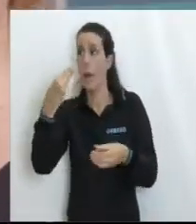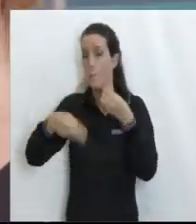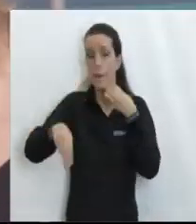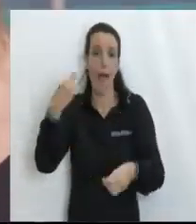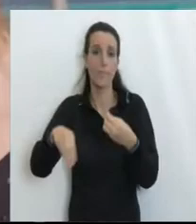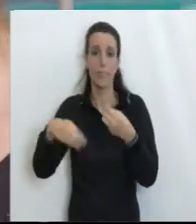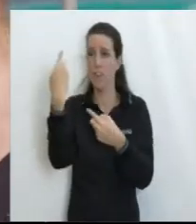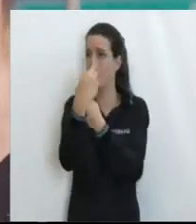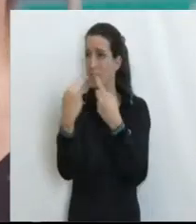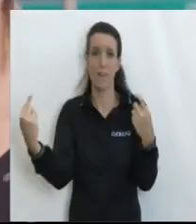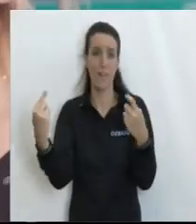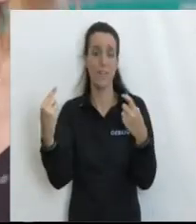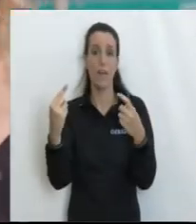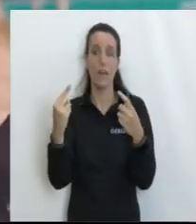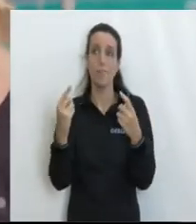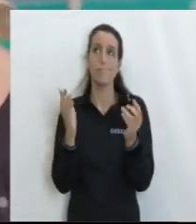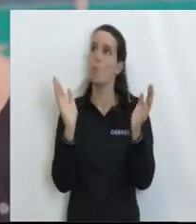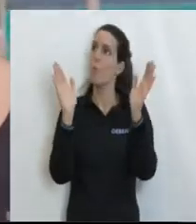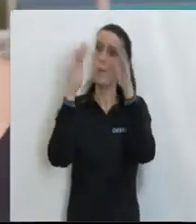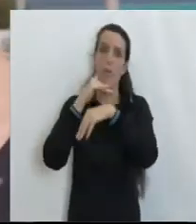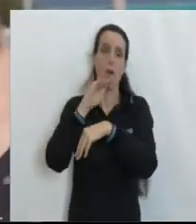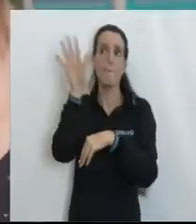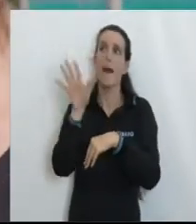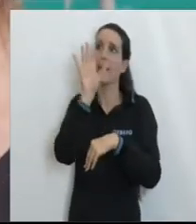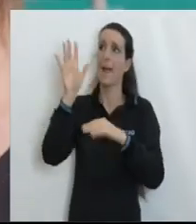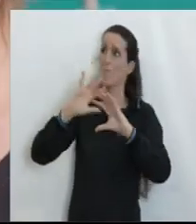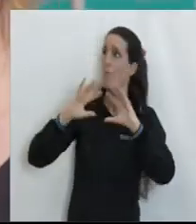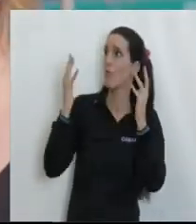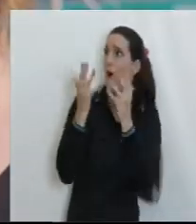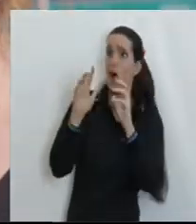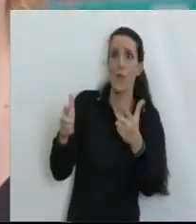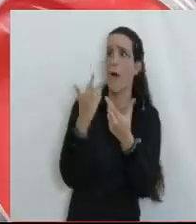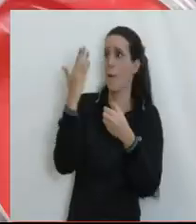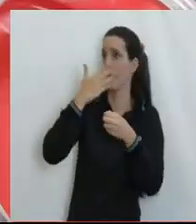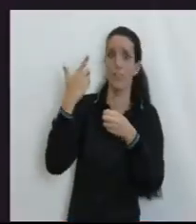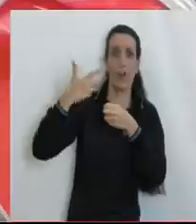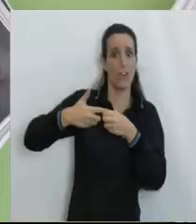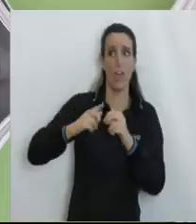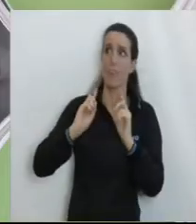Es poco imaginable en el corto plazo un mundo sin petróleo